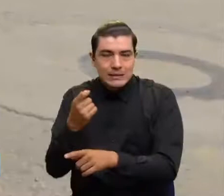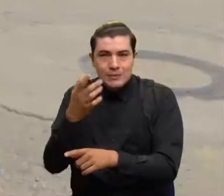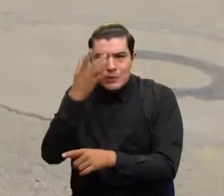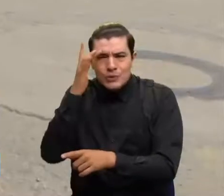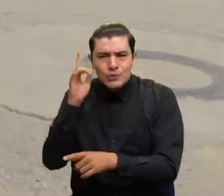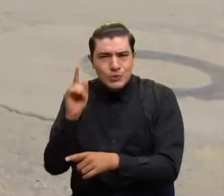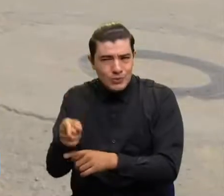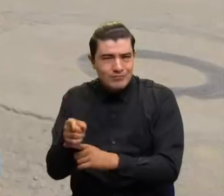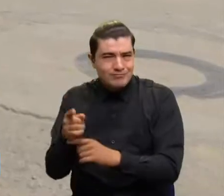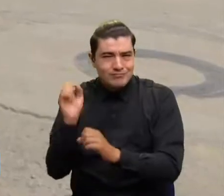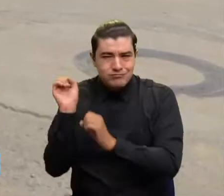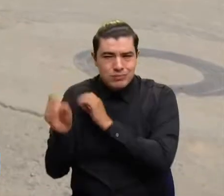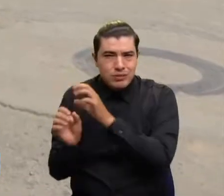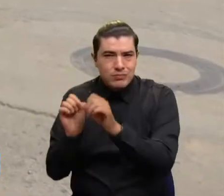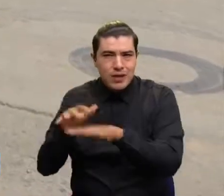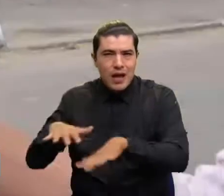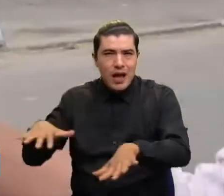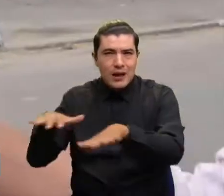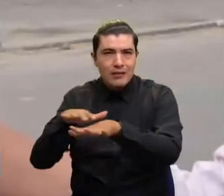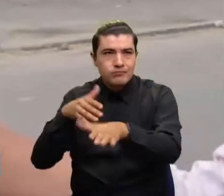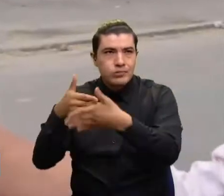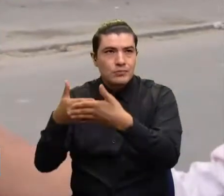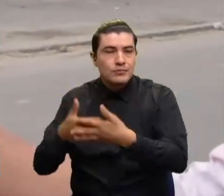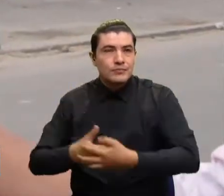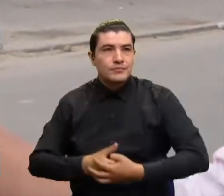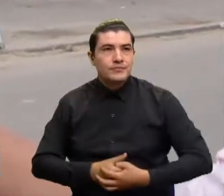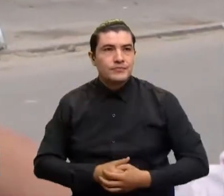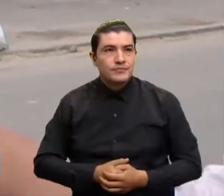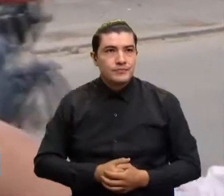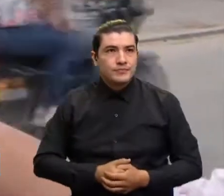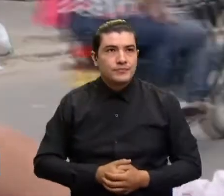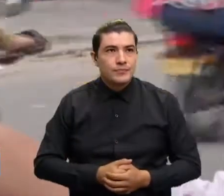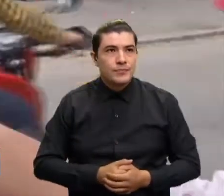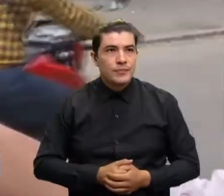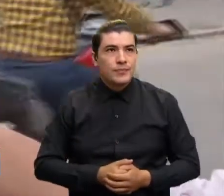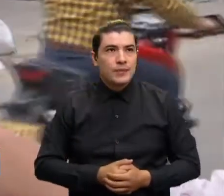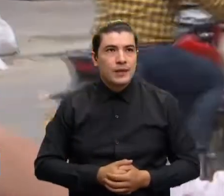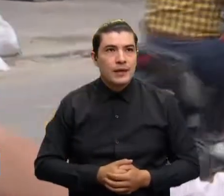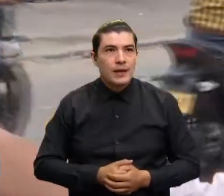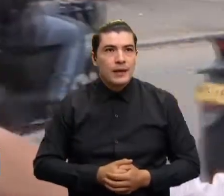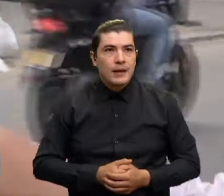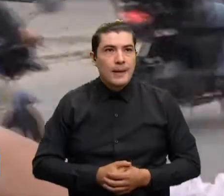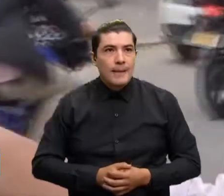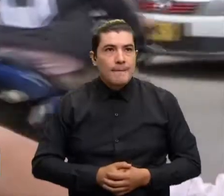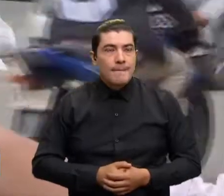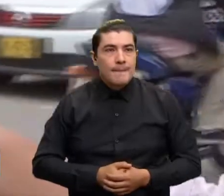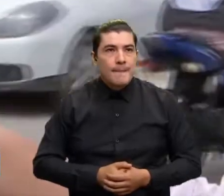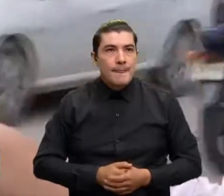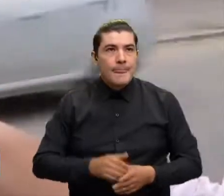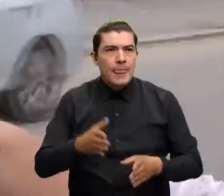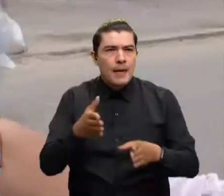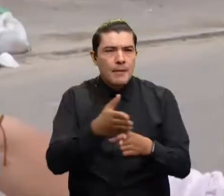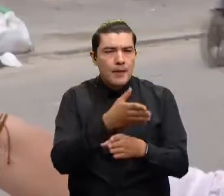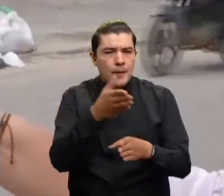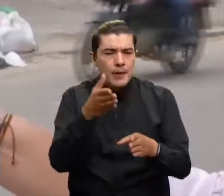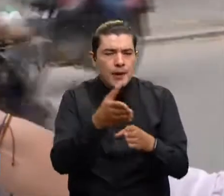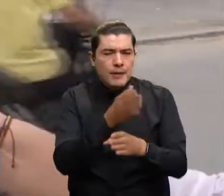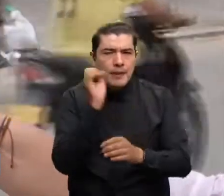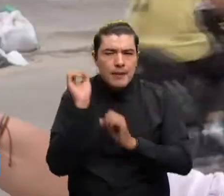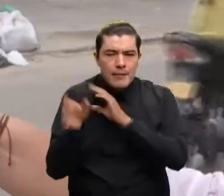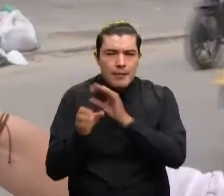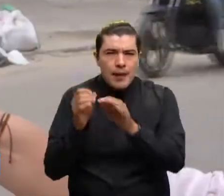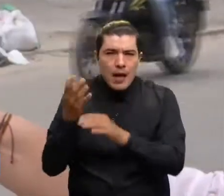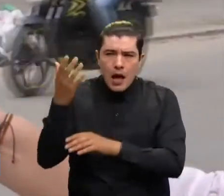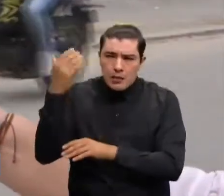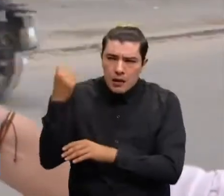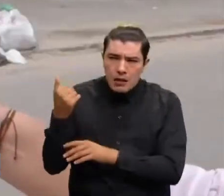emergencia desatada ante el cierre del Carrasco. Primero que todo, este problema de las basuras no es de hoy ni de ayer, es de hace años y años y años.